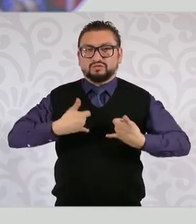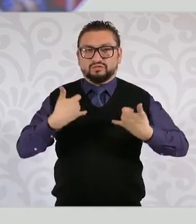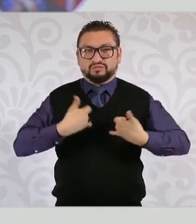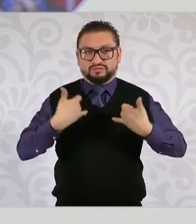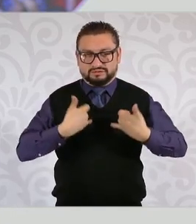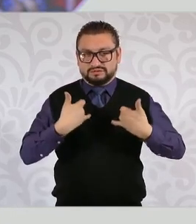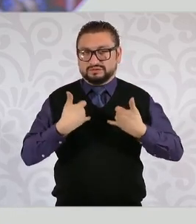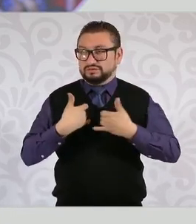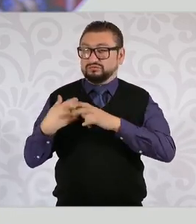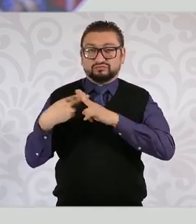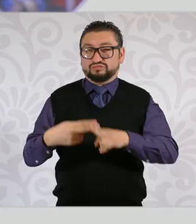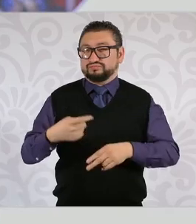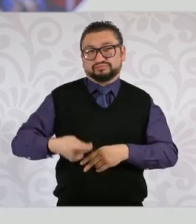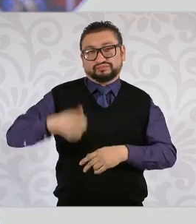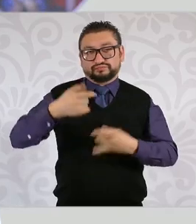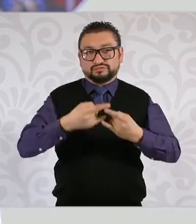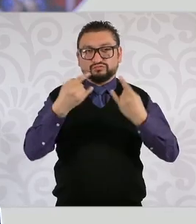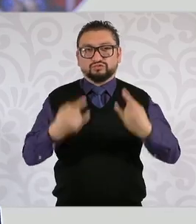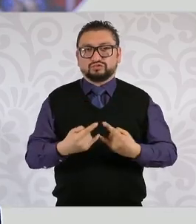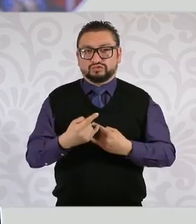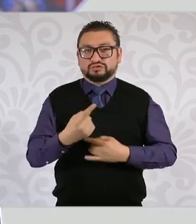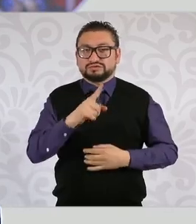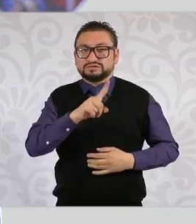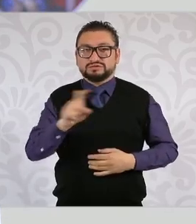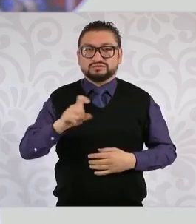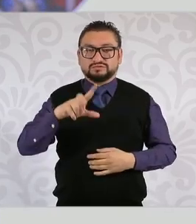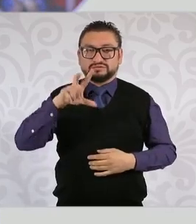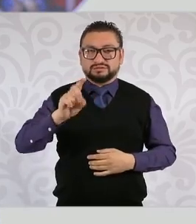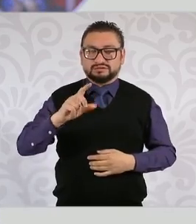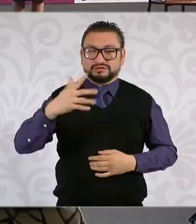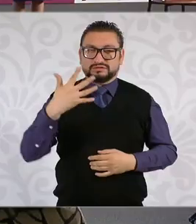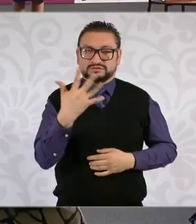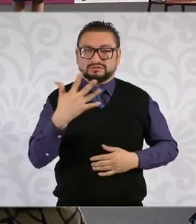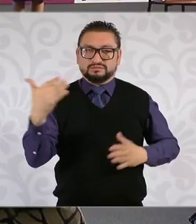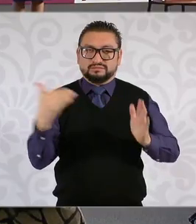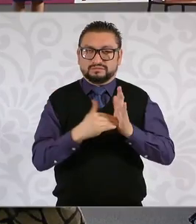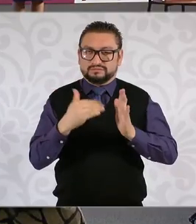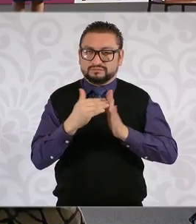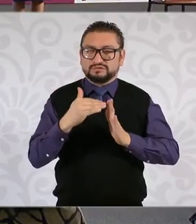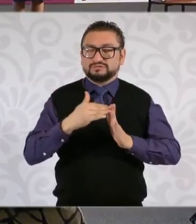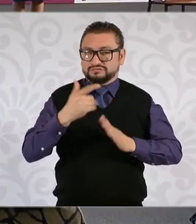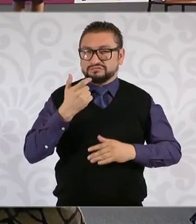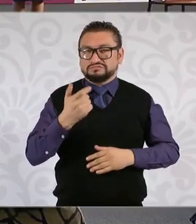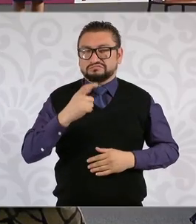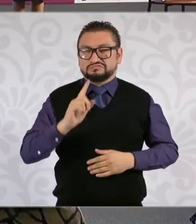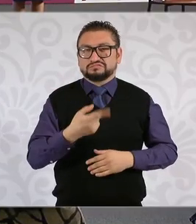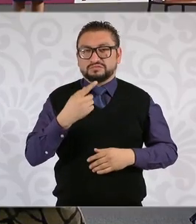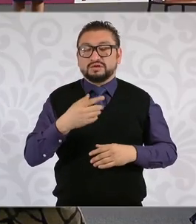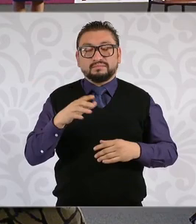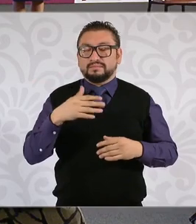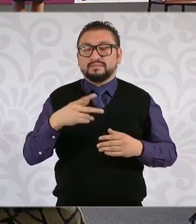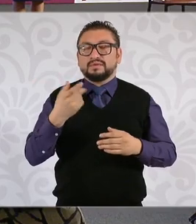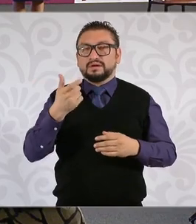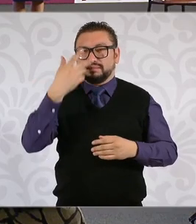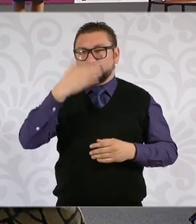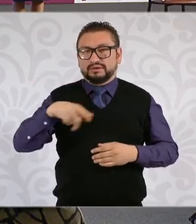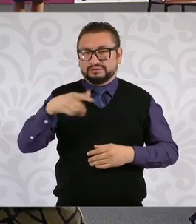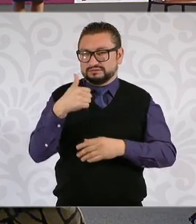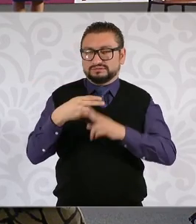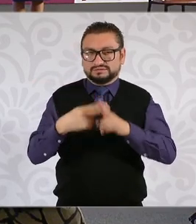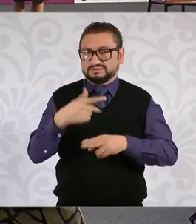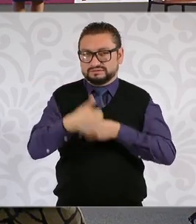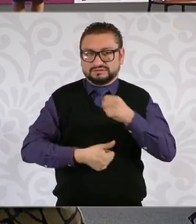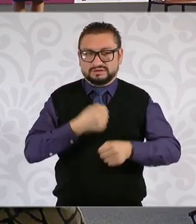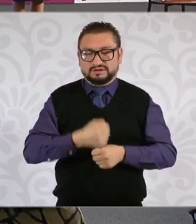en la historia de nuestro país, de más de 135 mil millones de pesos en seis años, lo que contrasta de